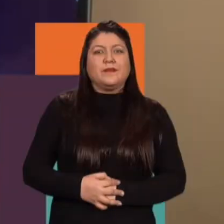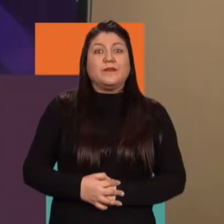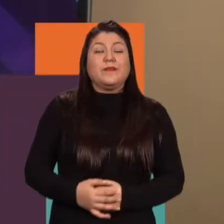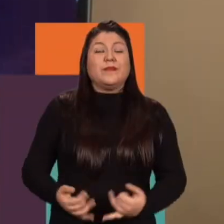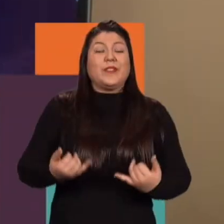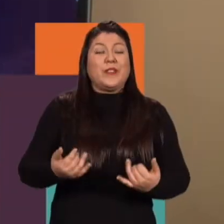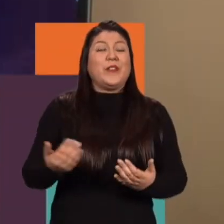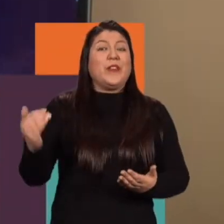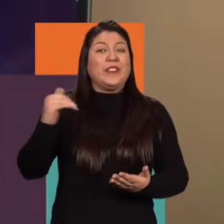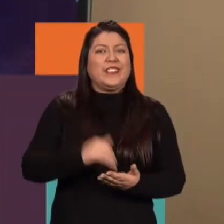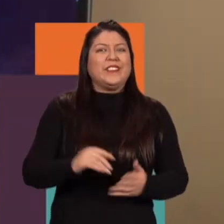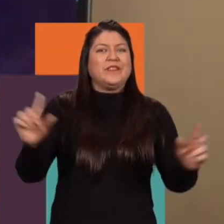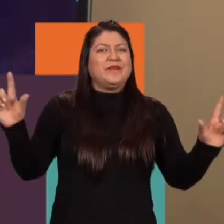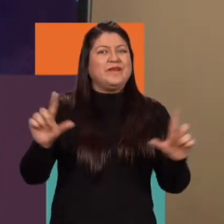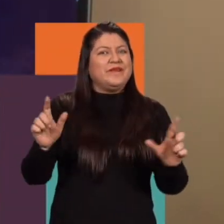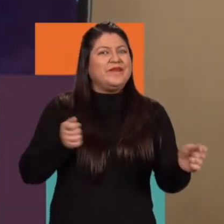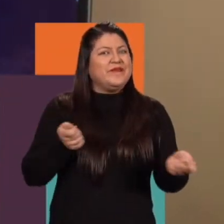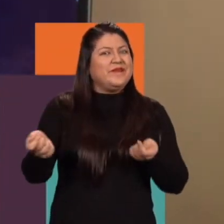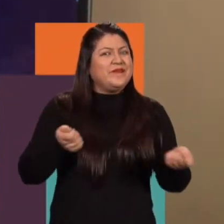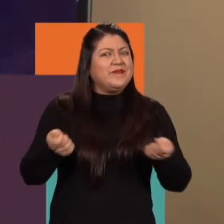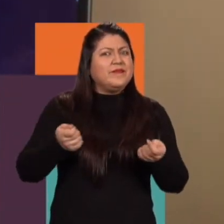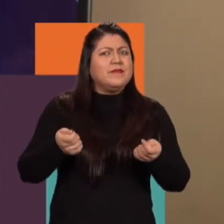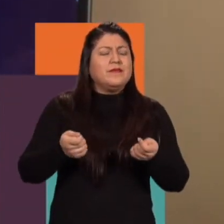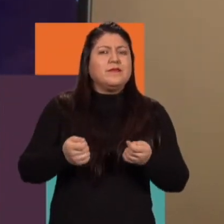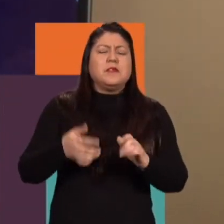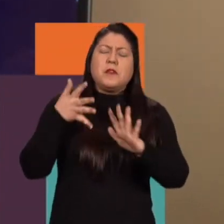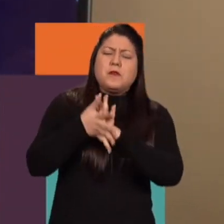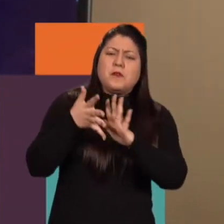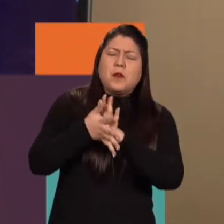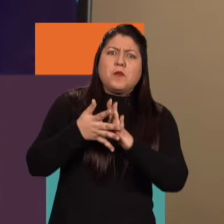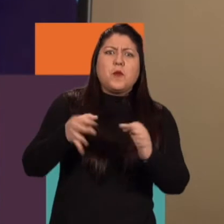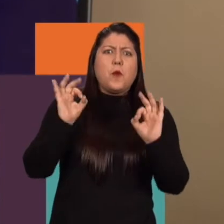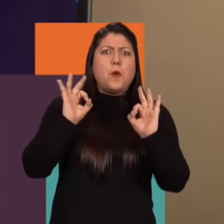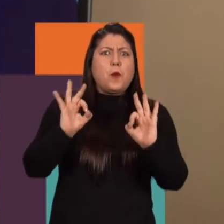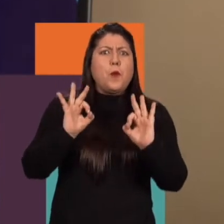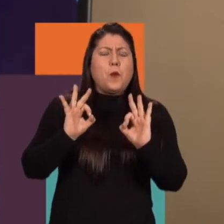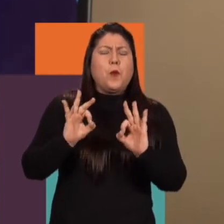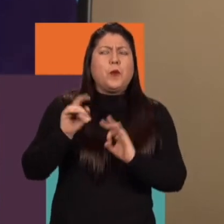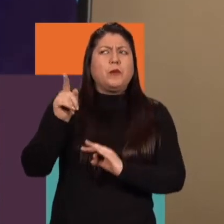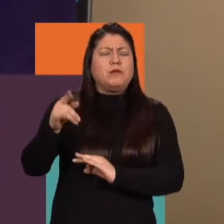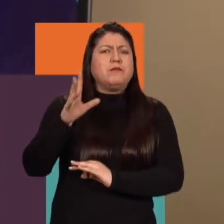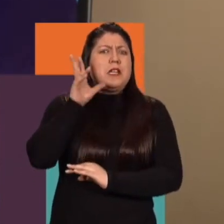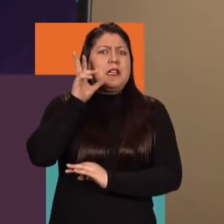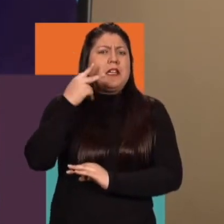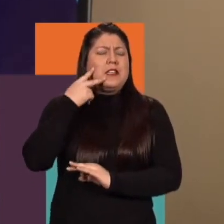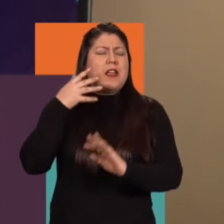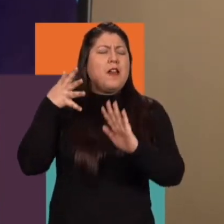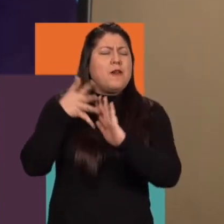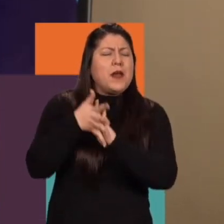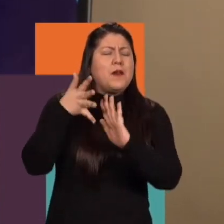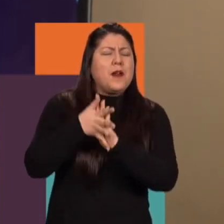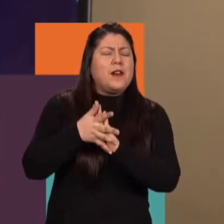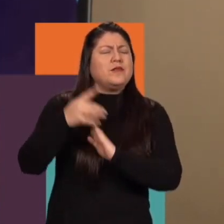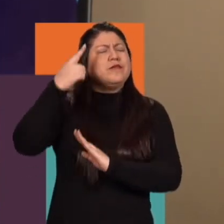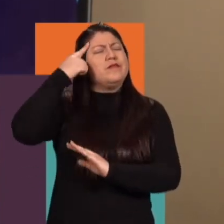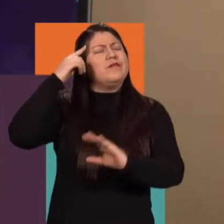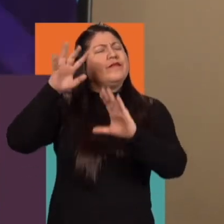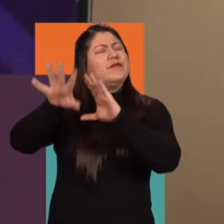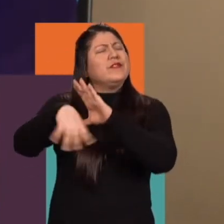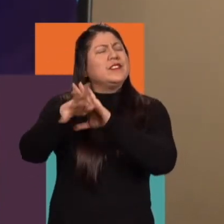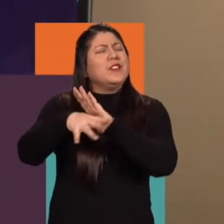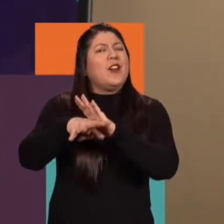Estamos de regreso en Toma el Control con estos interesantes datos que nos dejó Cristian sobre la ficción en los medios